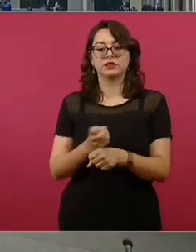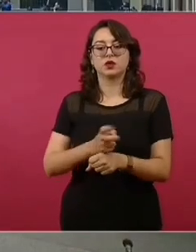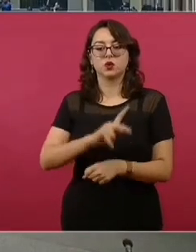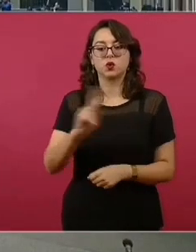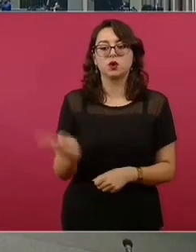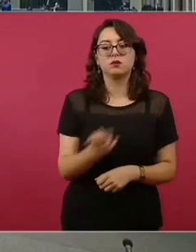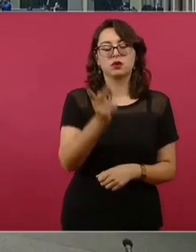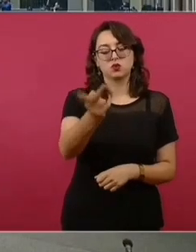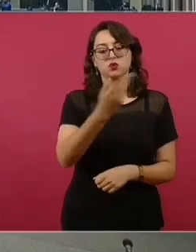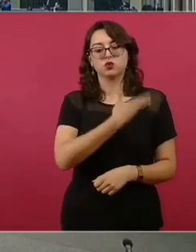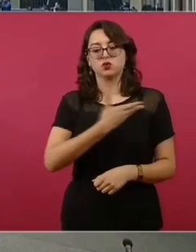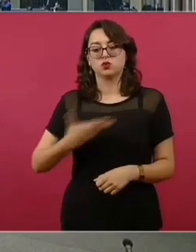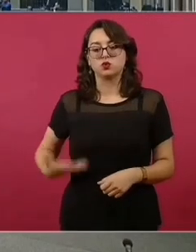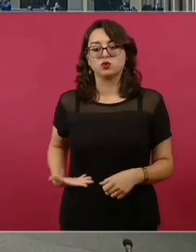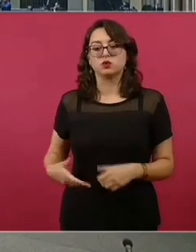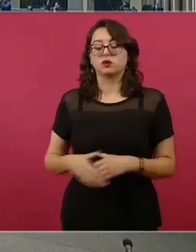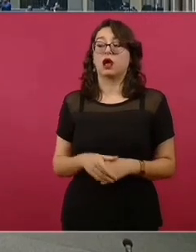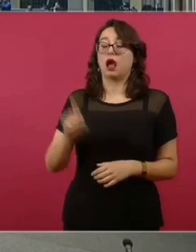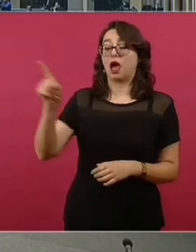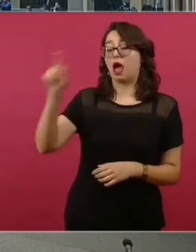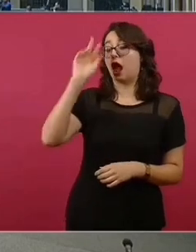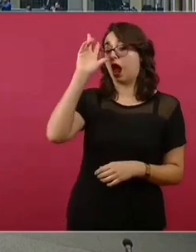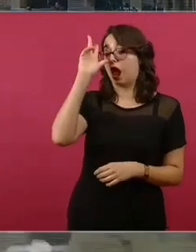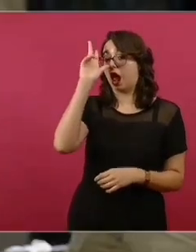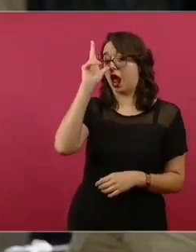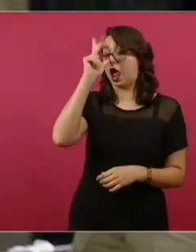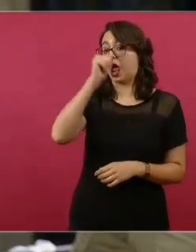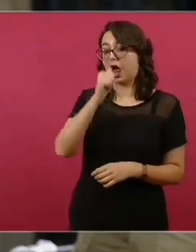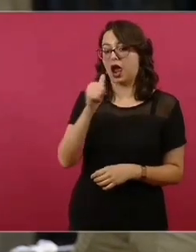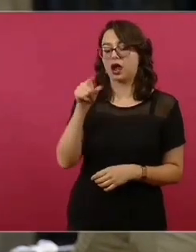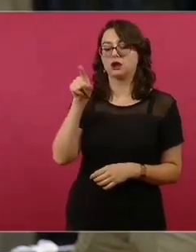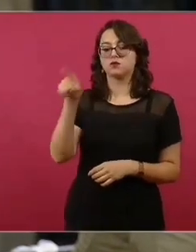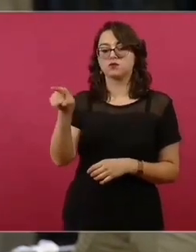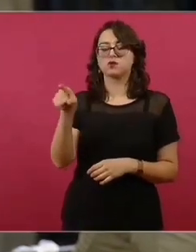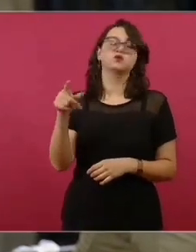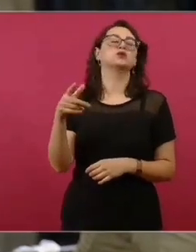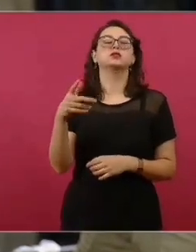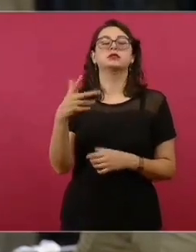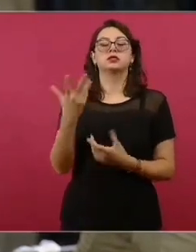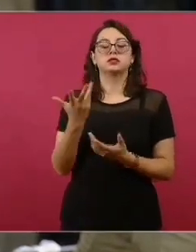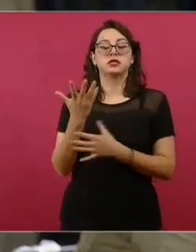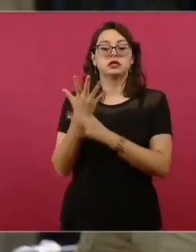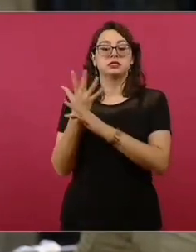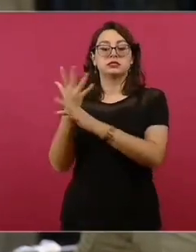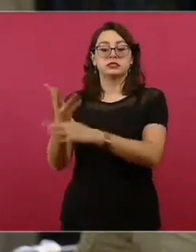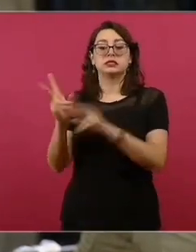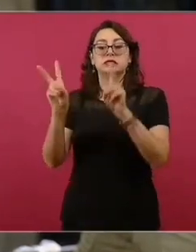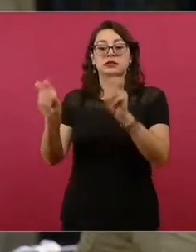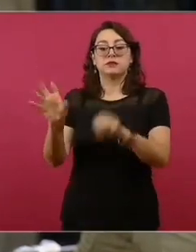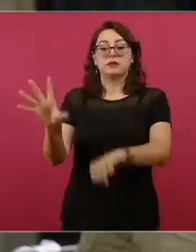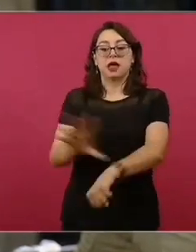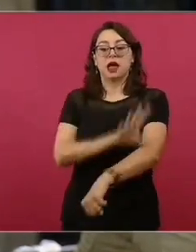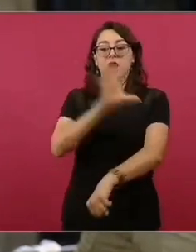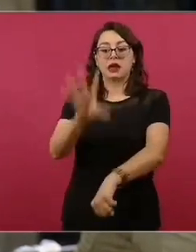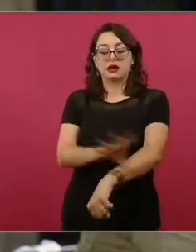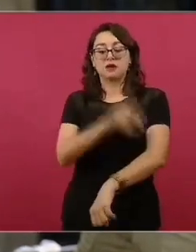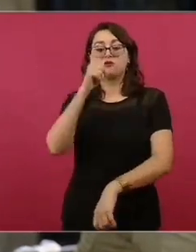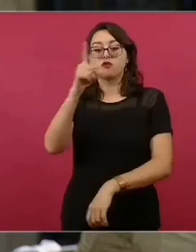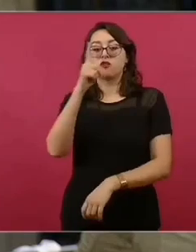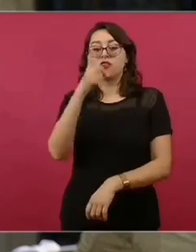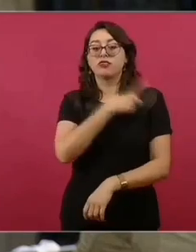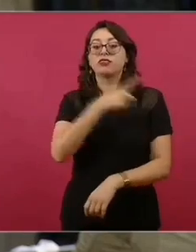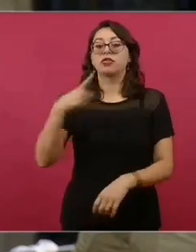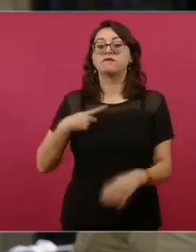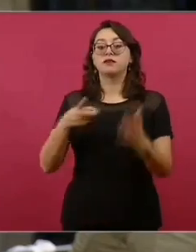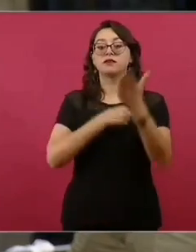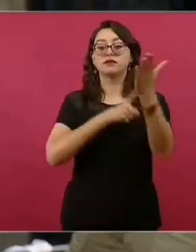Bueno, recientemente la Unión de Osarios de Hermosillo propuso que la energía eléctrica sea considerada un derecho humano y